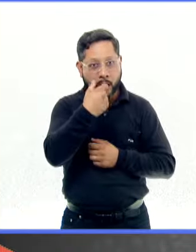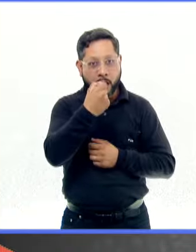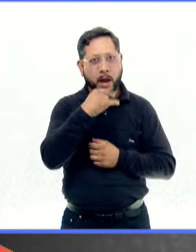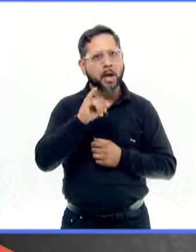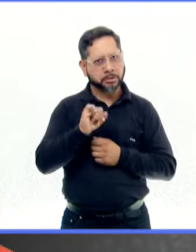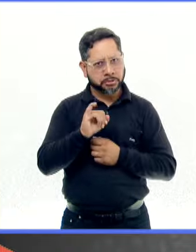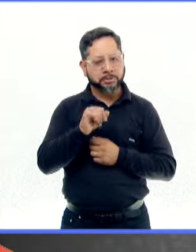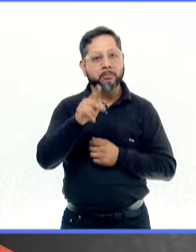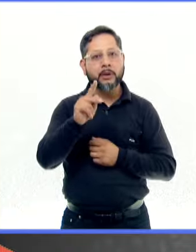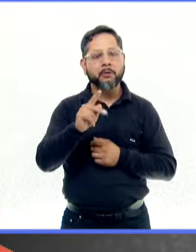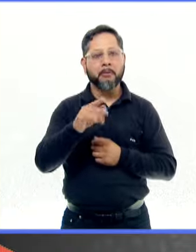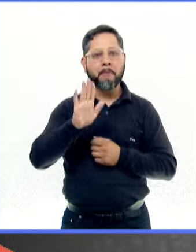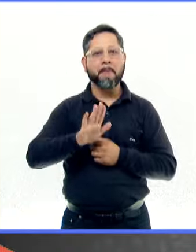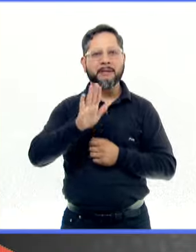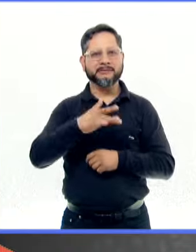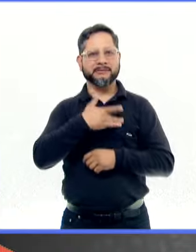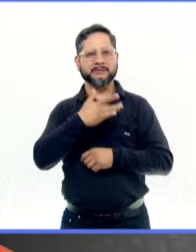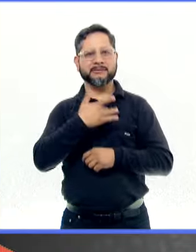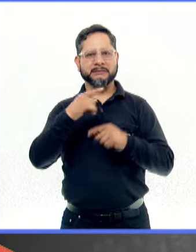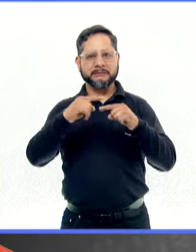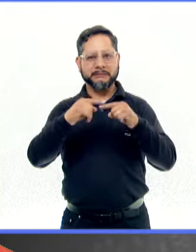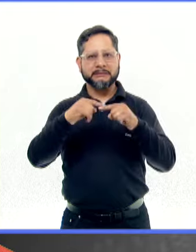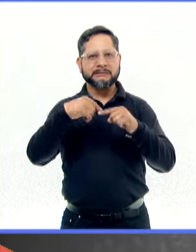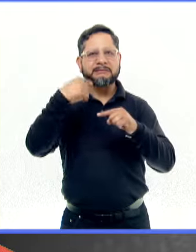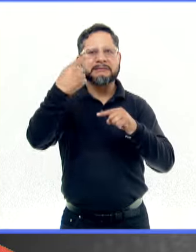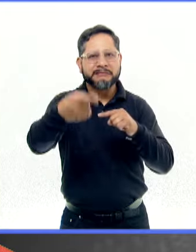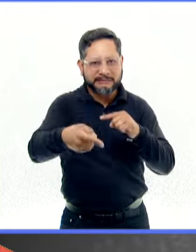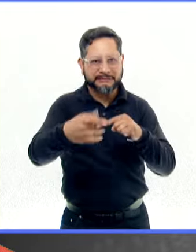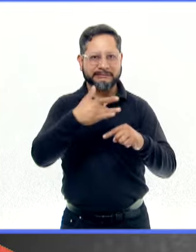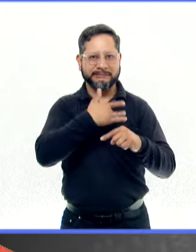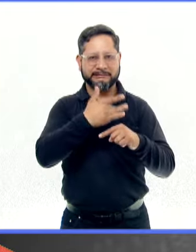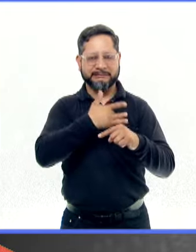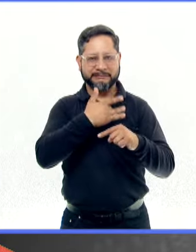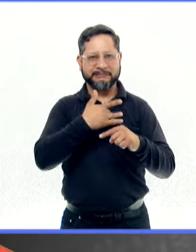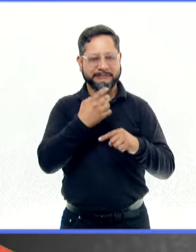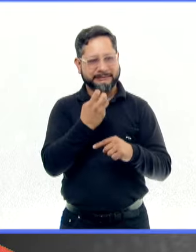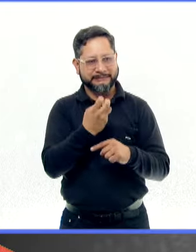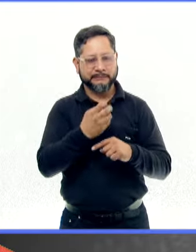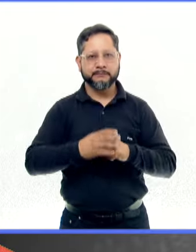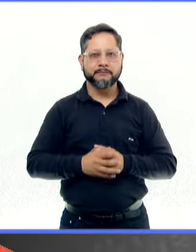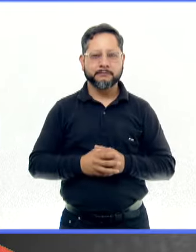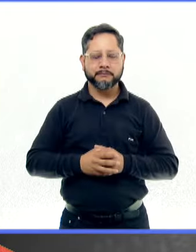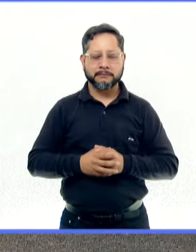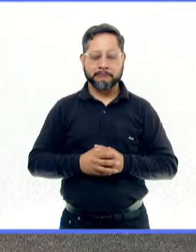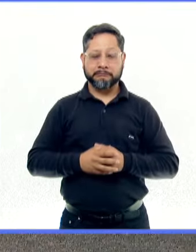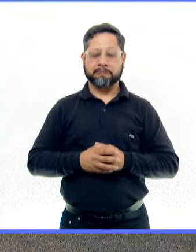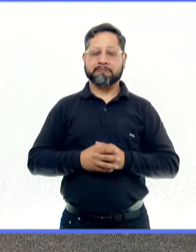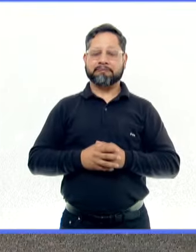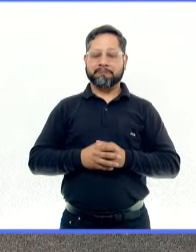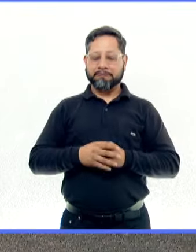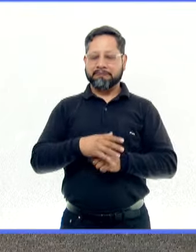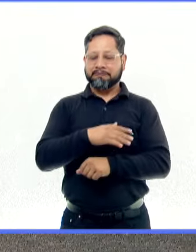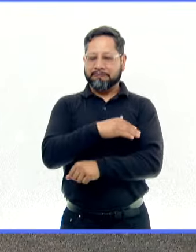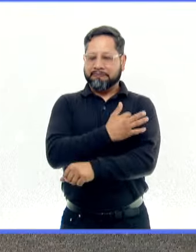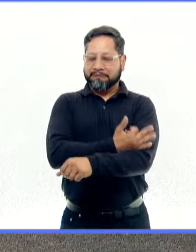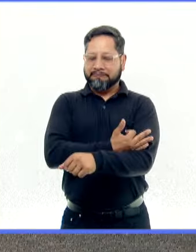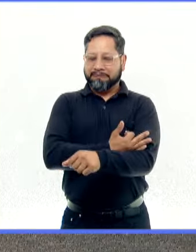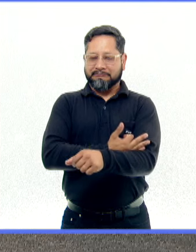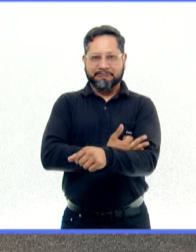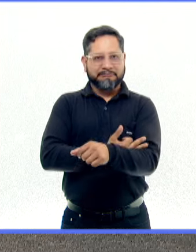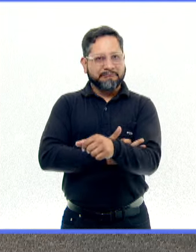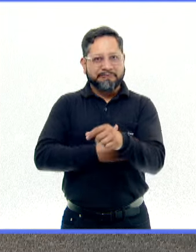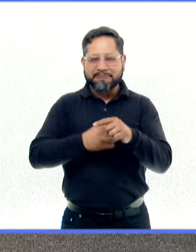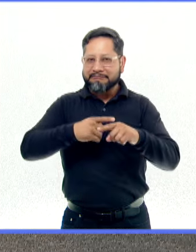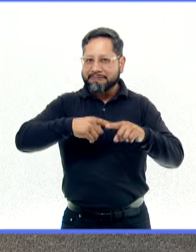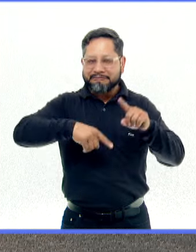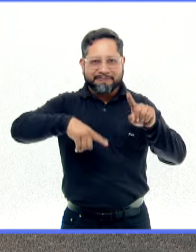efectos secundarios o manifestaciones secundarias propias del cuadro. Estamos entendiendo que se trata de singularidades